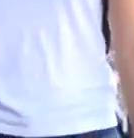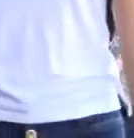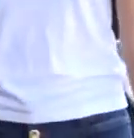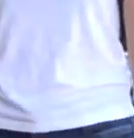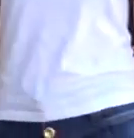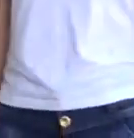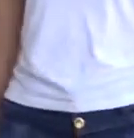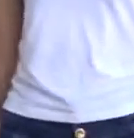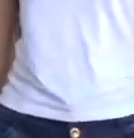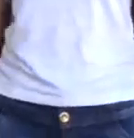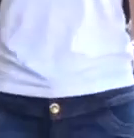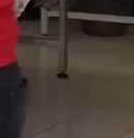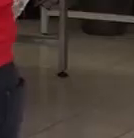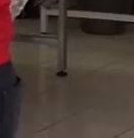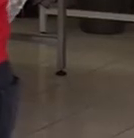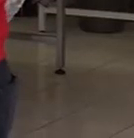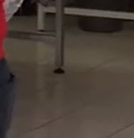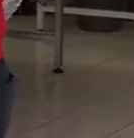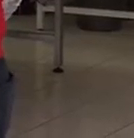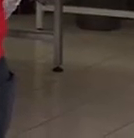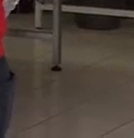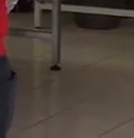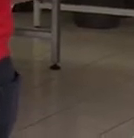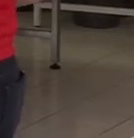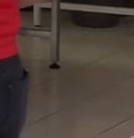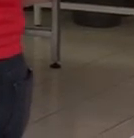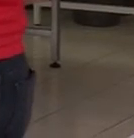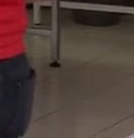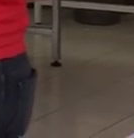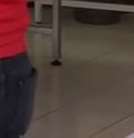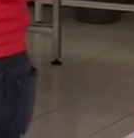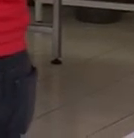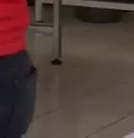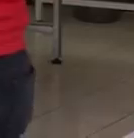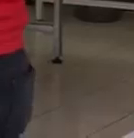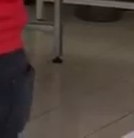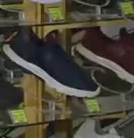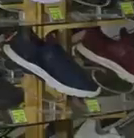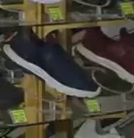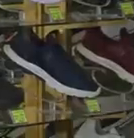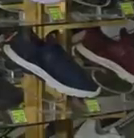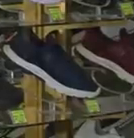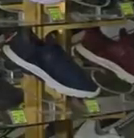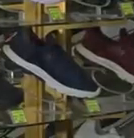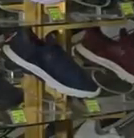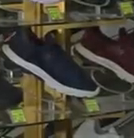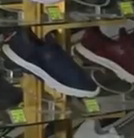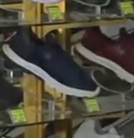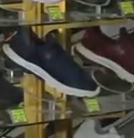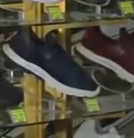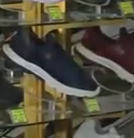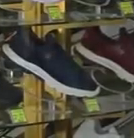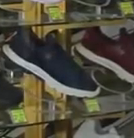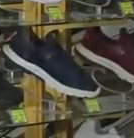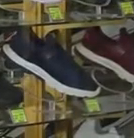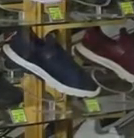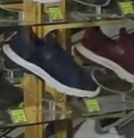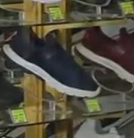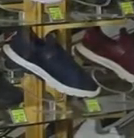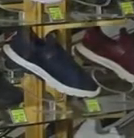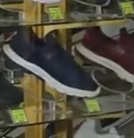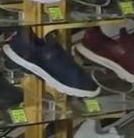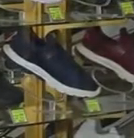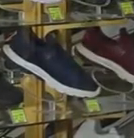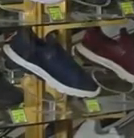realizando verificaciones en establecimientos comerciales para verificar que cumplan con los protocolos. Noticias 12.1,